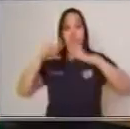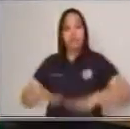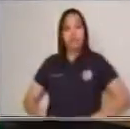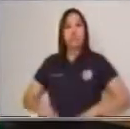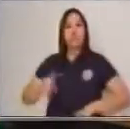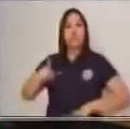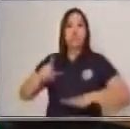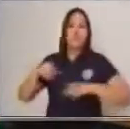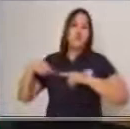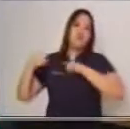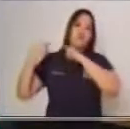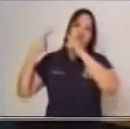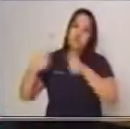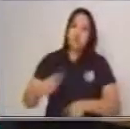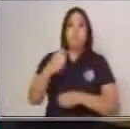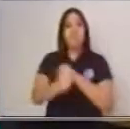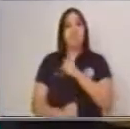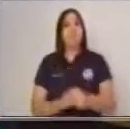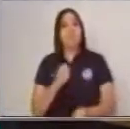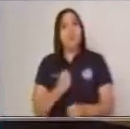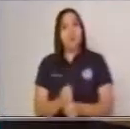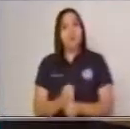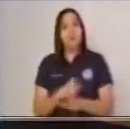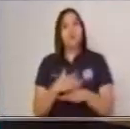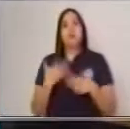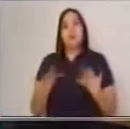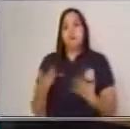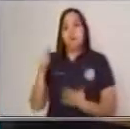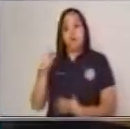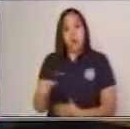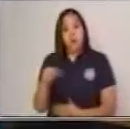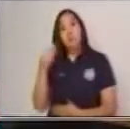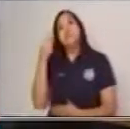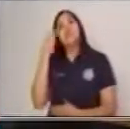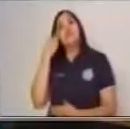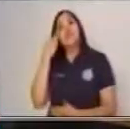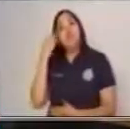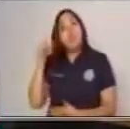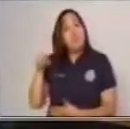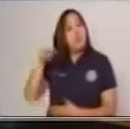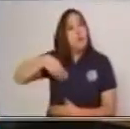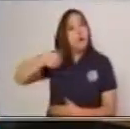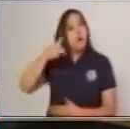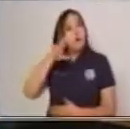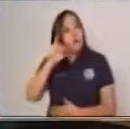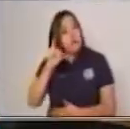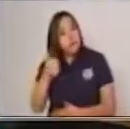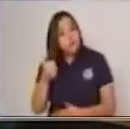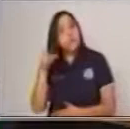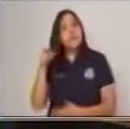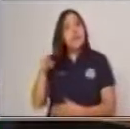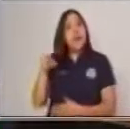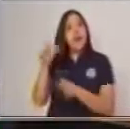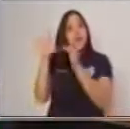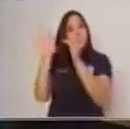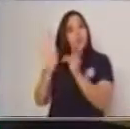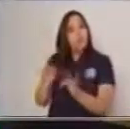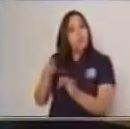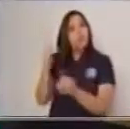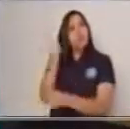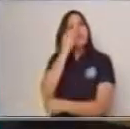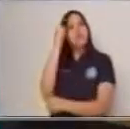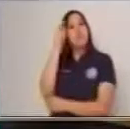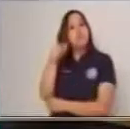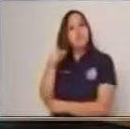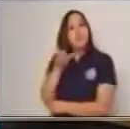muchos años. Por lo que fue su madre, María Leticia Ramolino, la figura fundamental